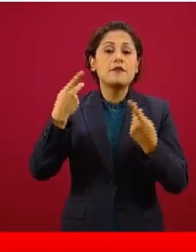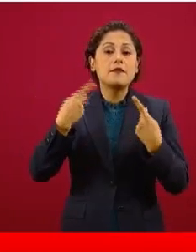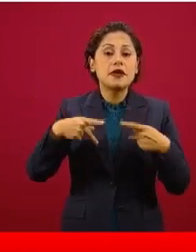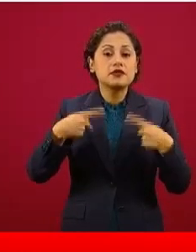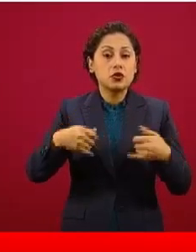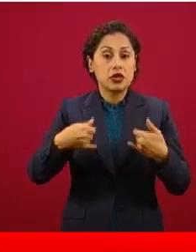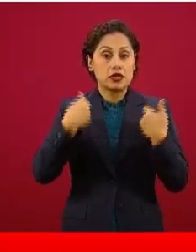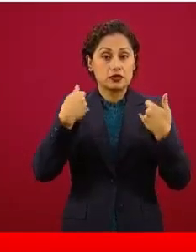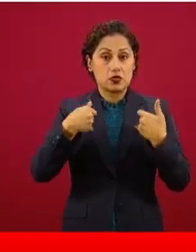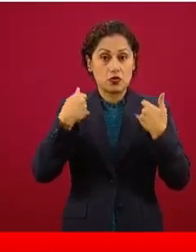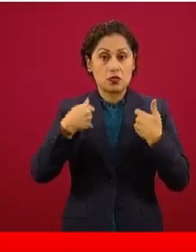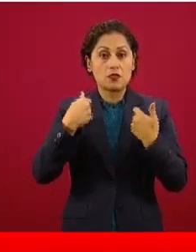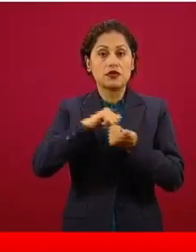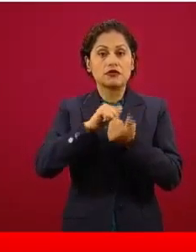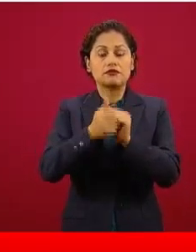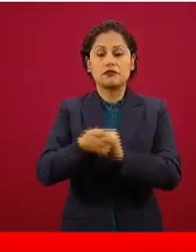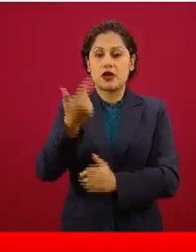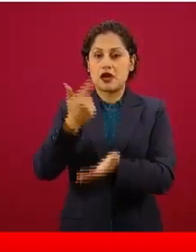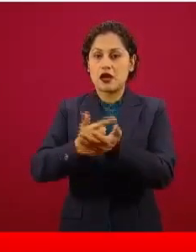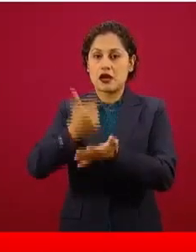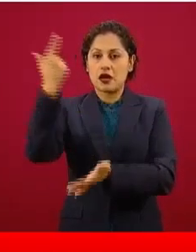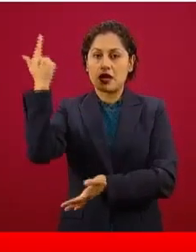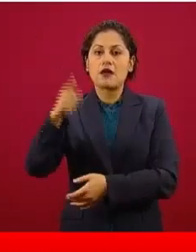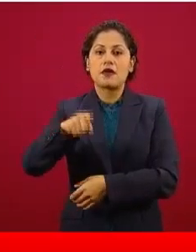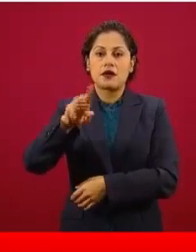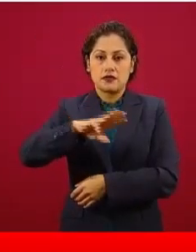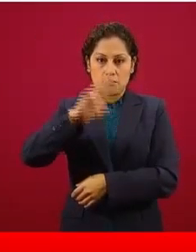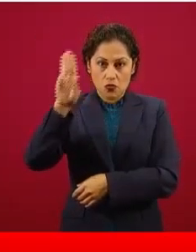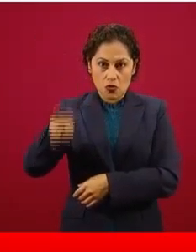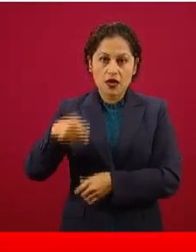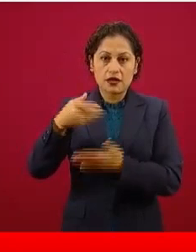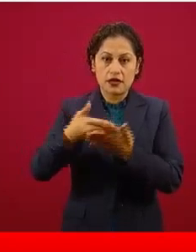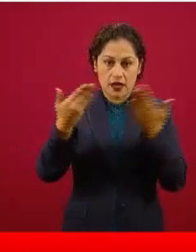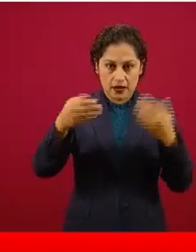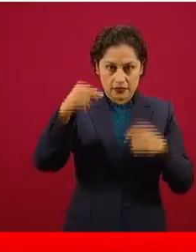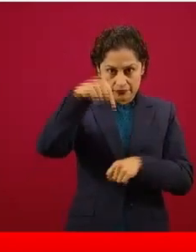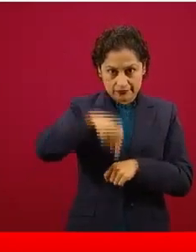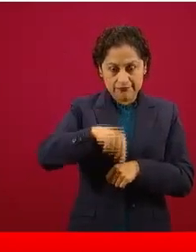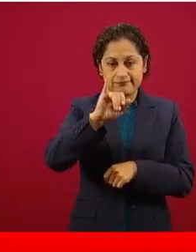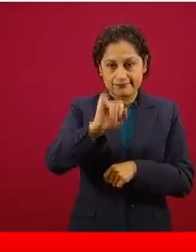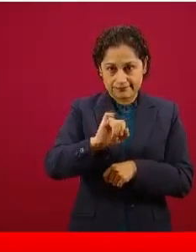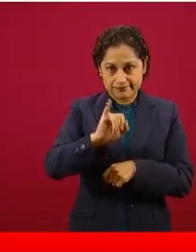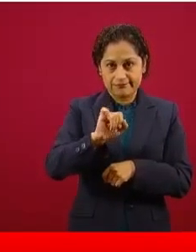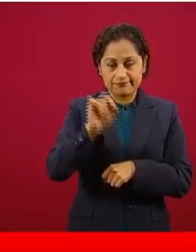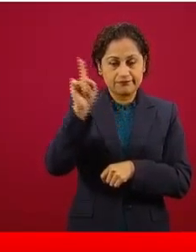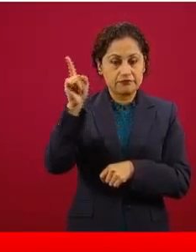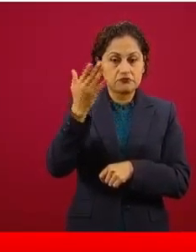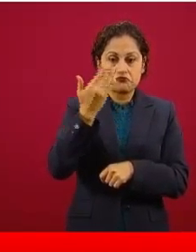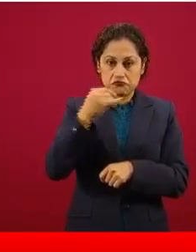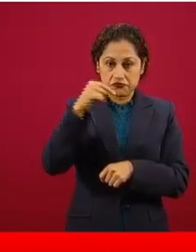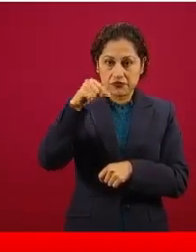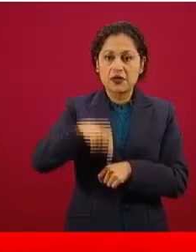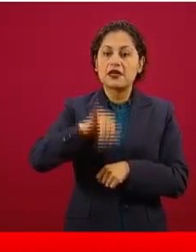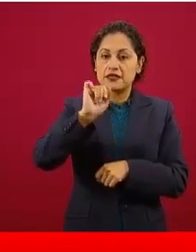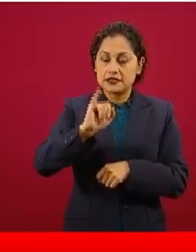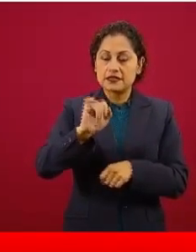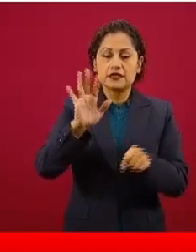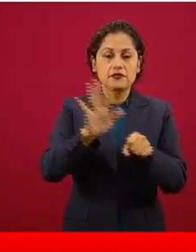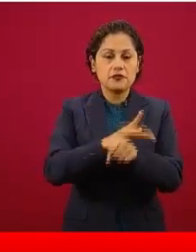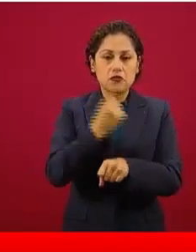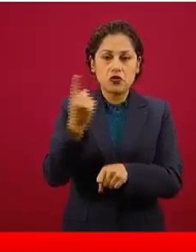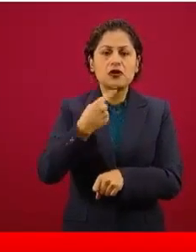enfermedad grave con muertes. Y esto lo hemos dicho y hay que tenerlo presente, es la consecuencia